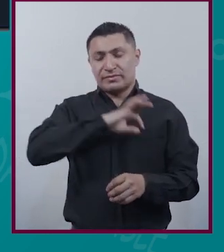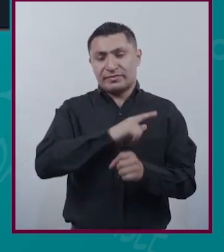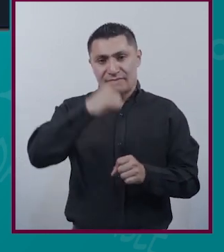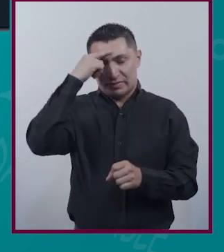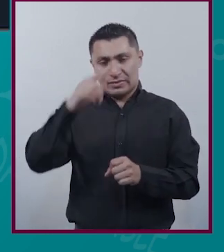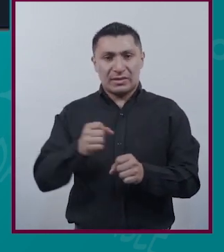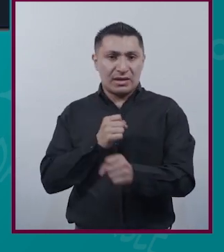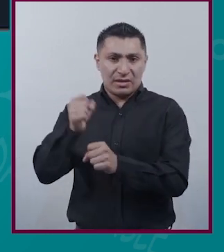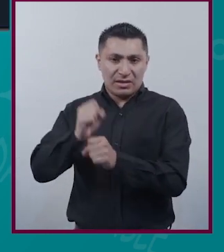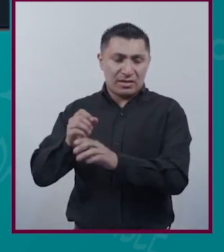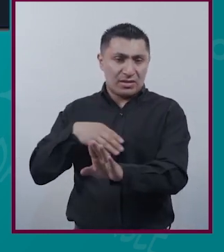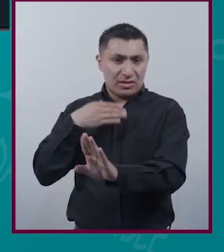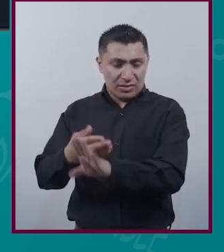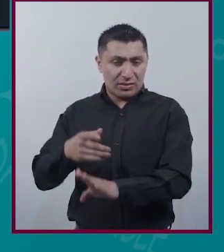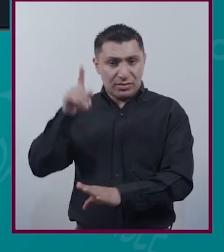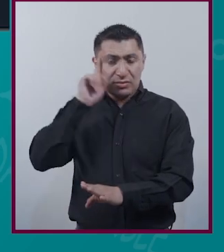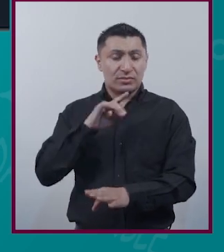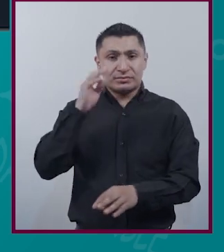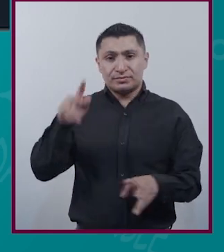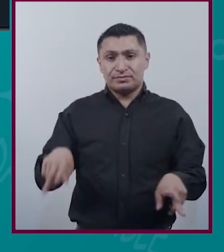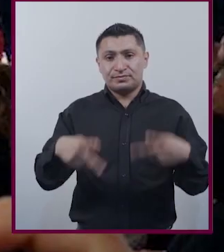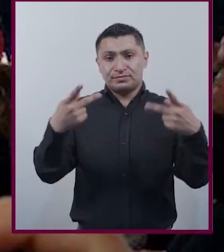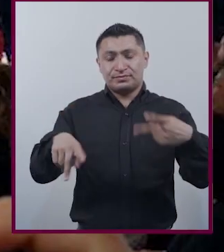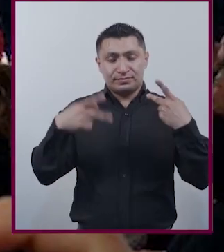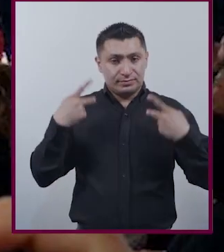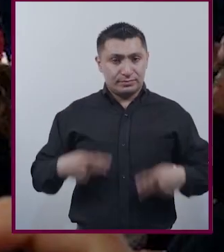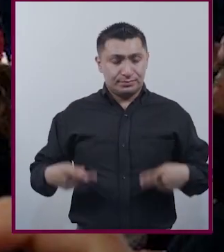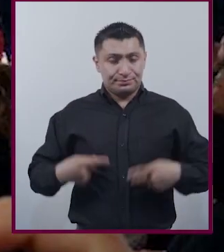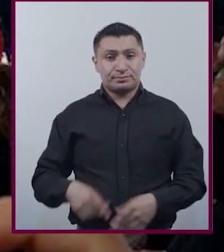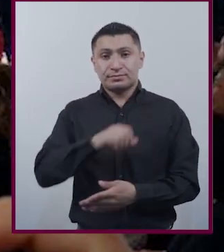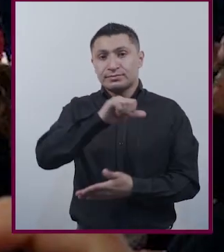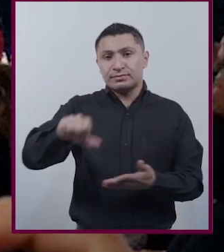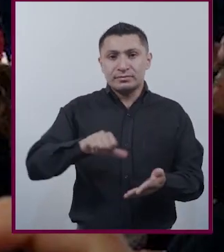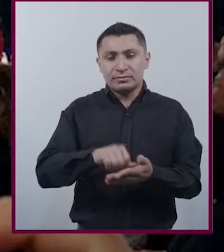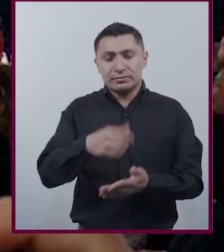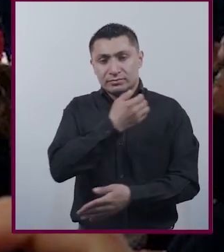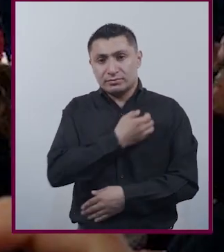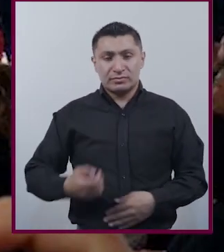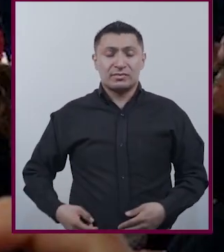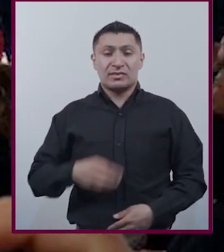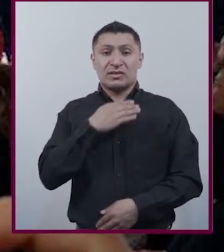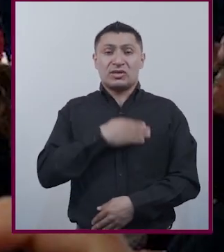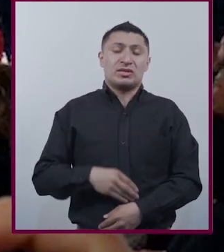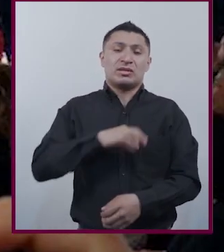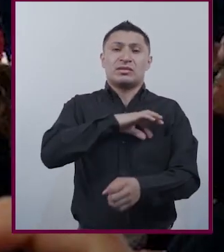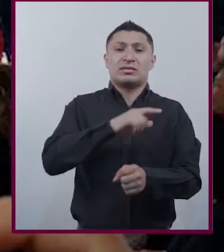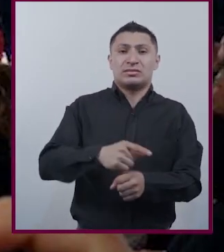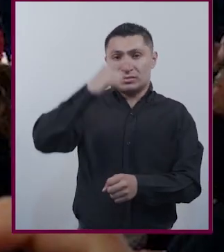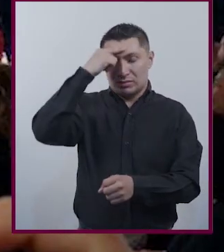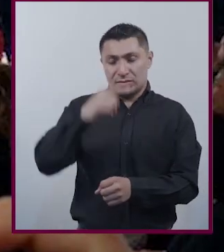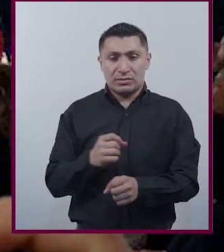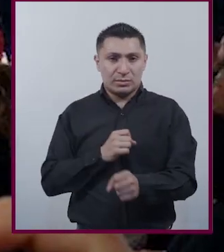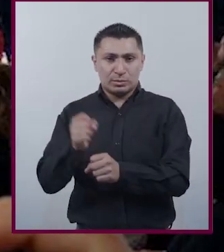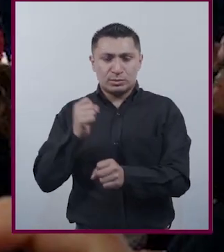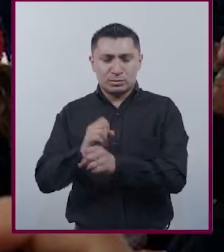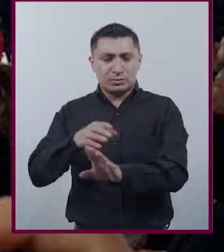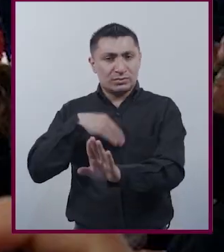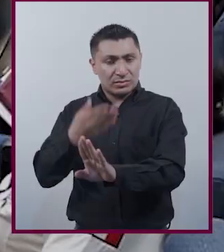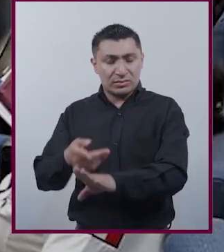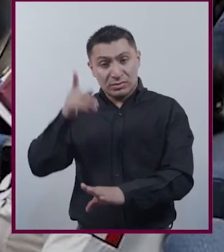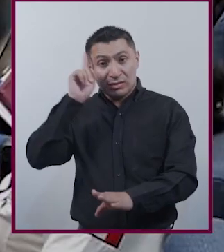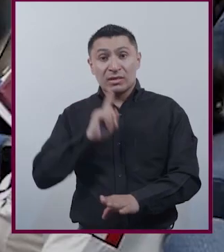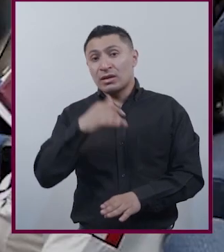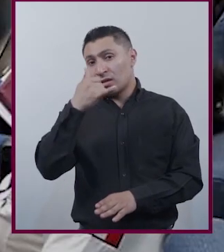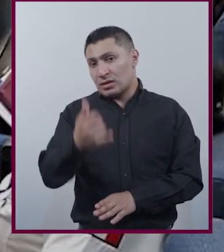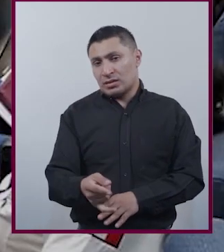Violencia Contra las Mujeres Y Trata de Personas Los Centros Estatales De Justicia Especializados En Delitos Contra la Mujer